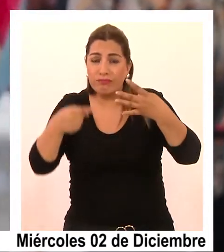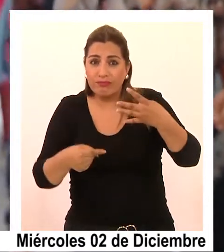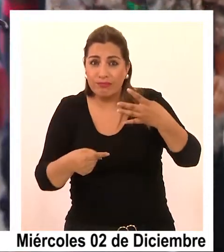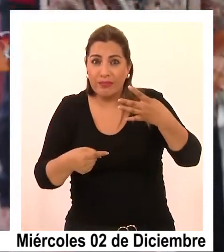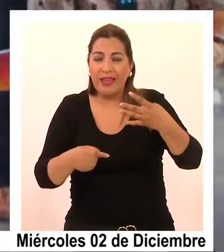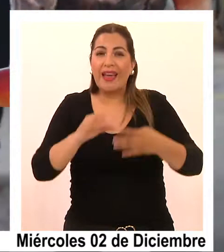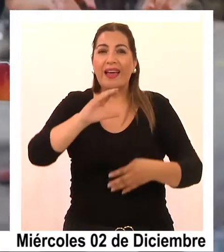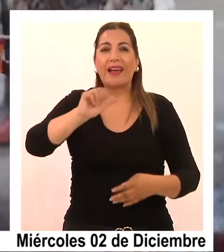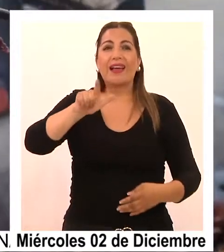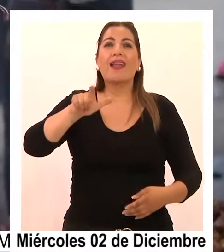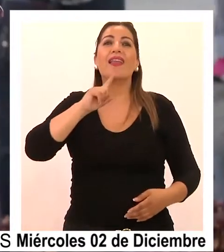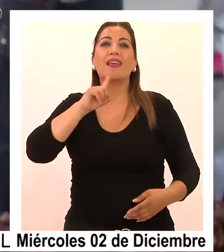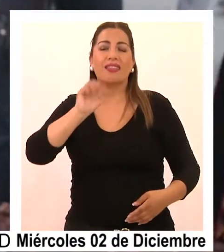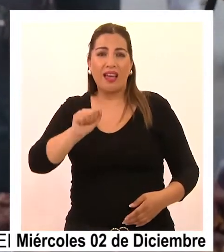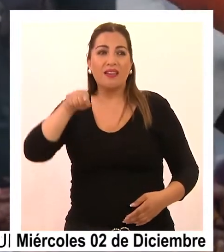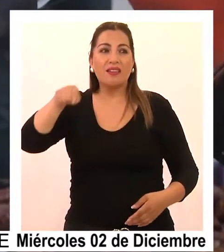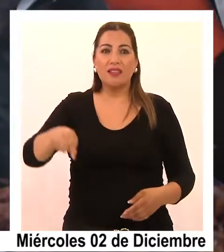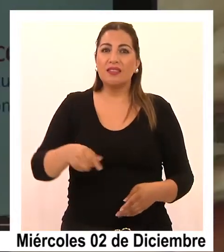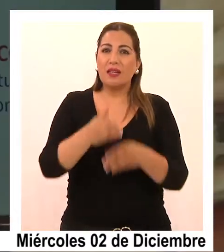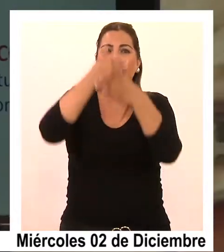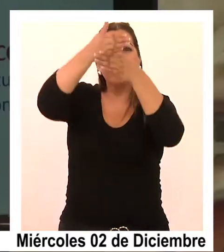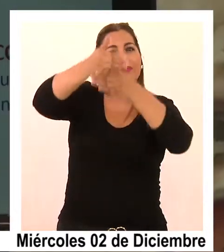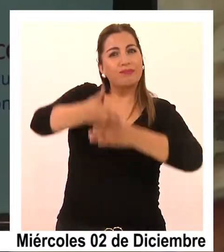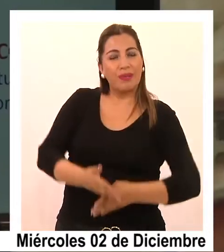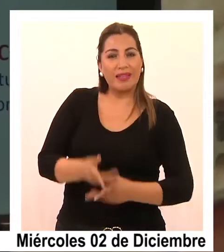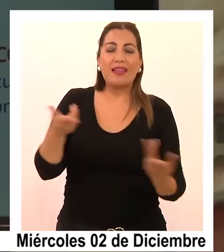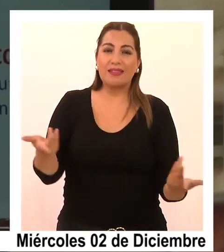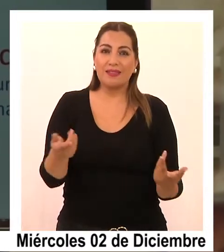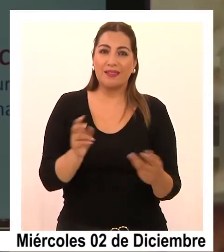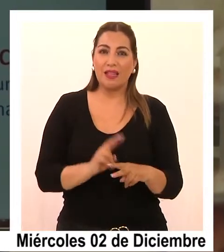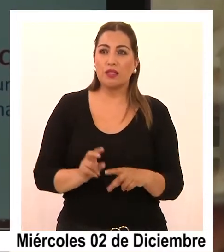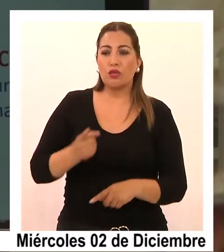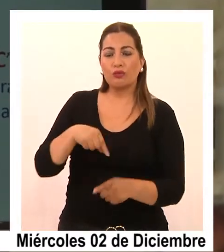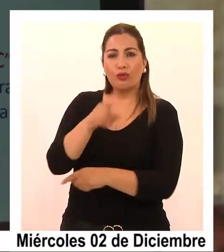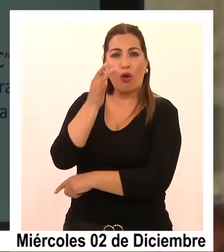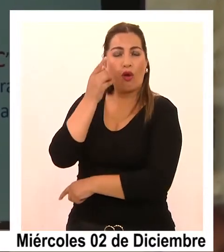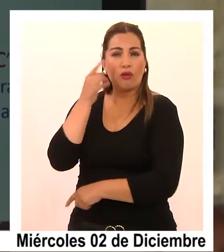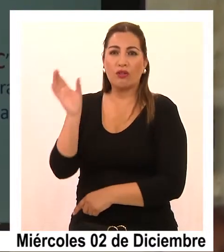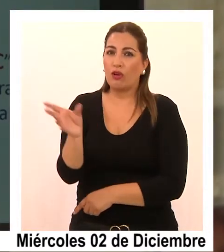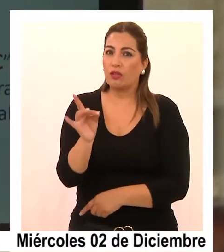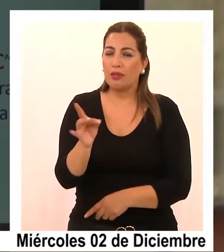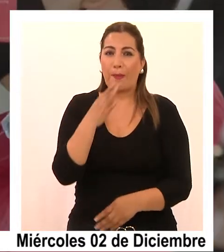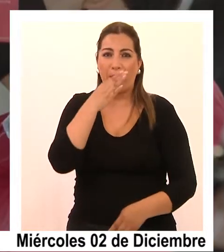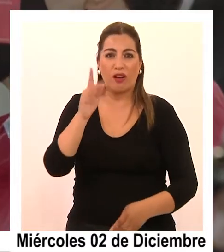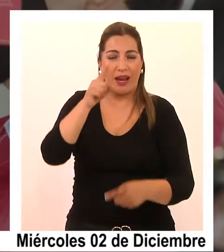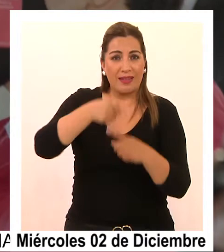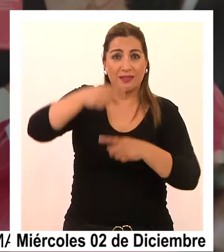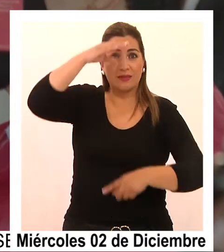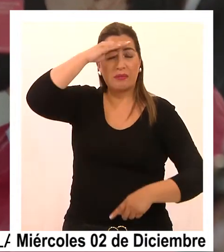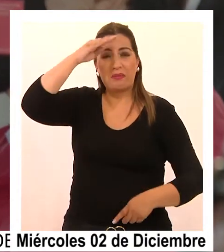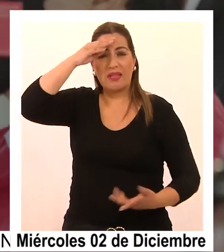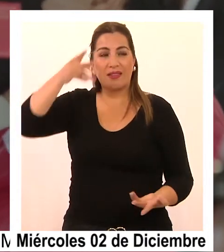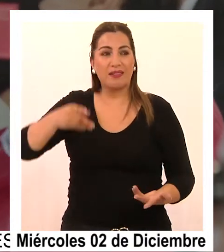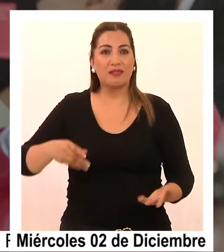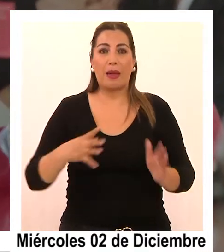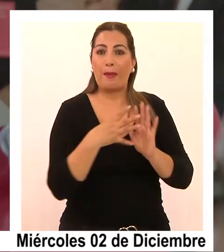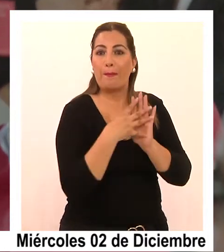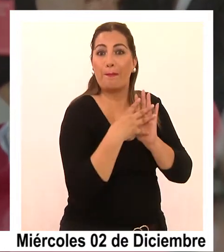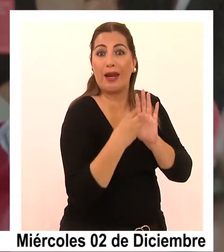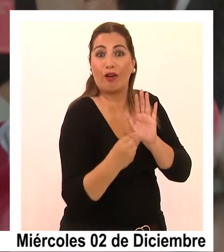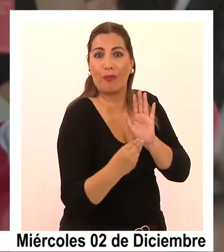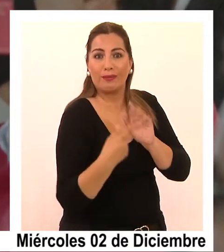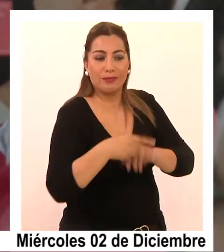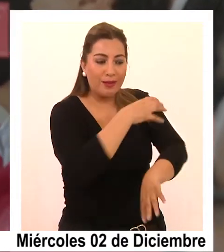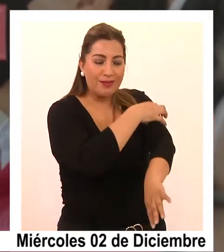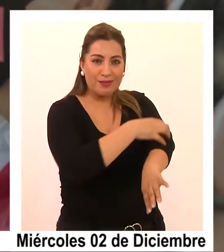encuentran diseñando la estrategia de sostenibilidad que permite identificar las mejores experiencias para replicar en el resto